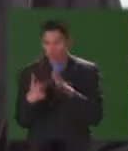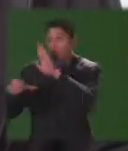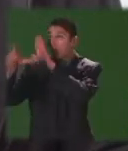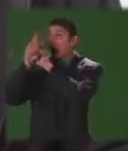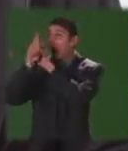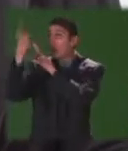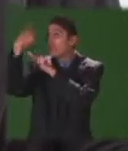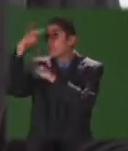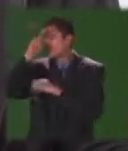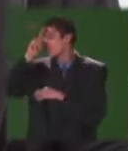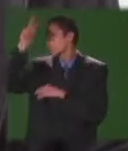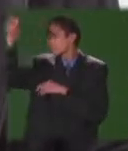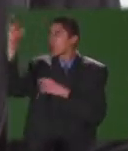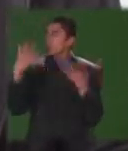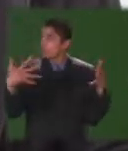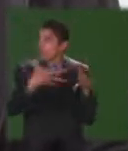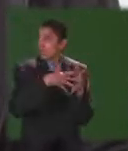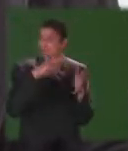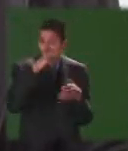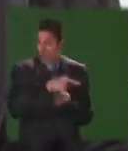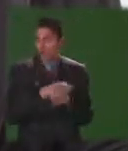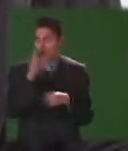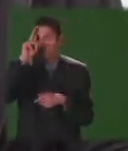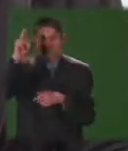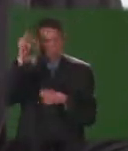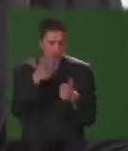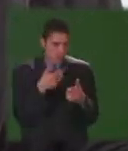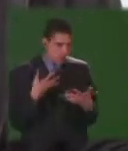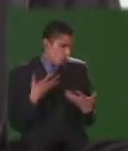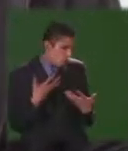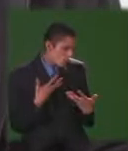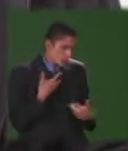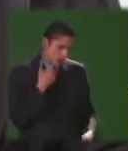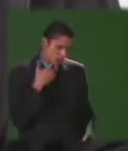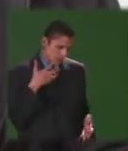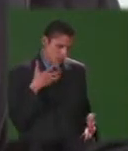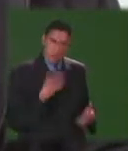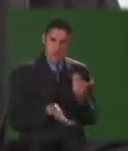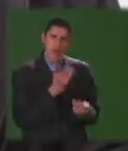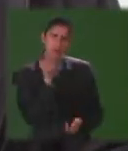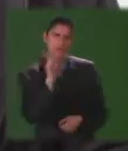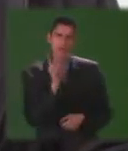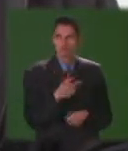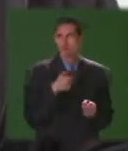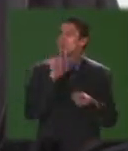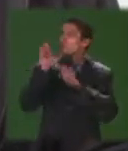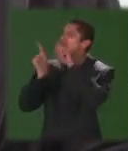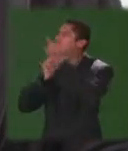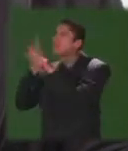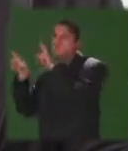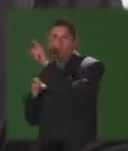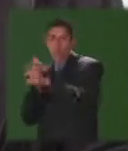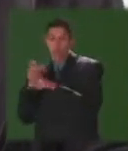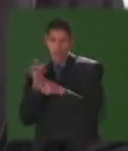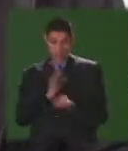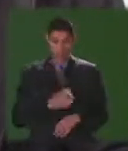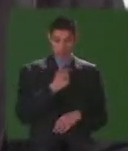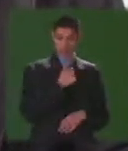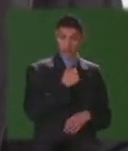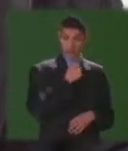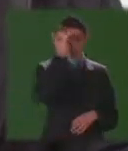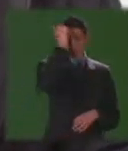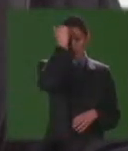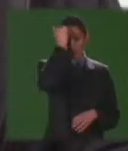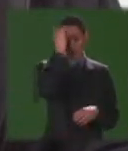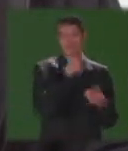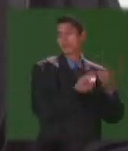les obliga pero pues también ha tratado como de consultar porque para ellos no es fácil son docentes titulares de